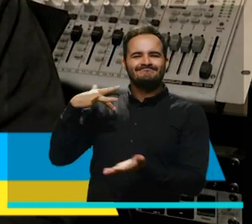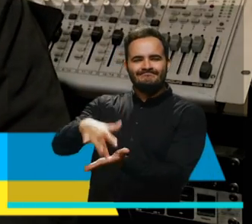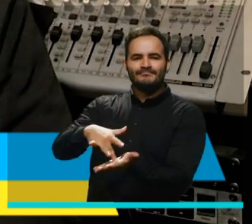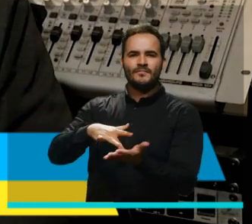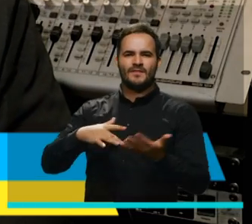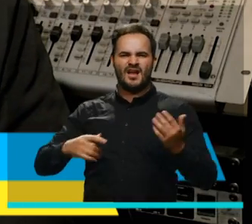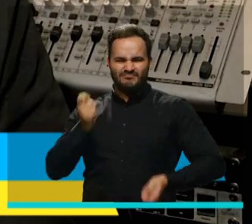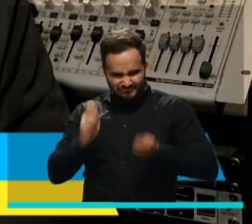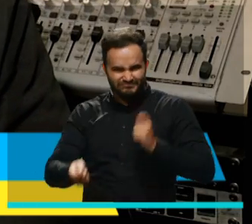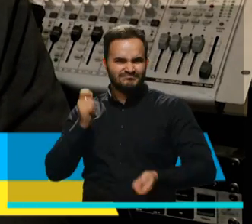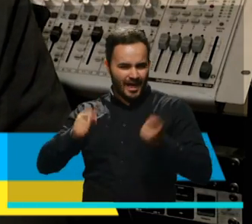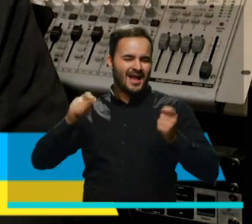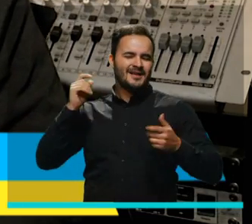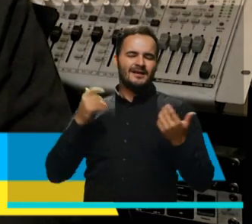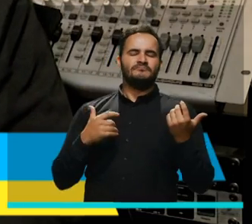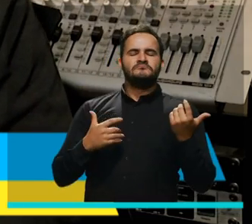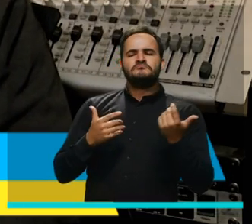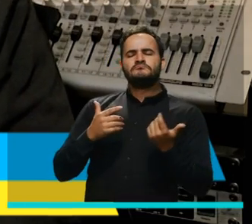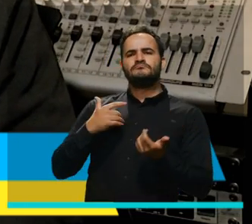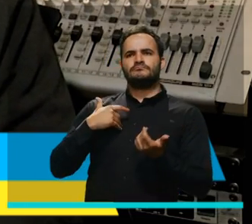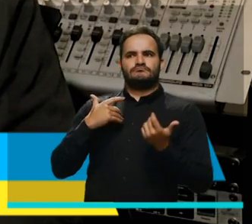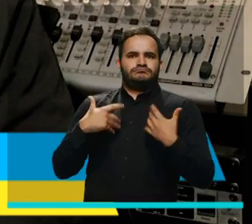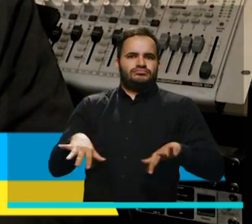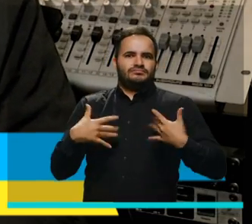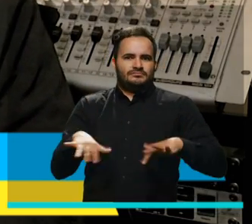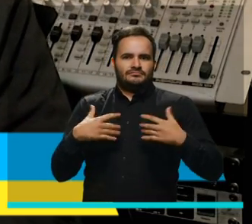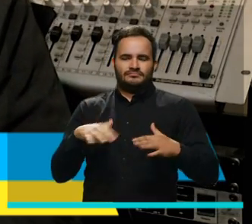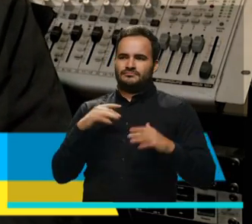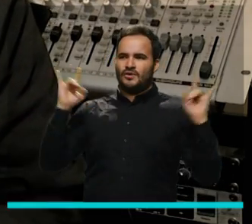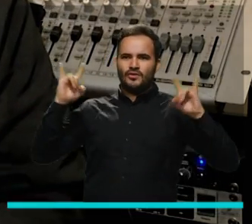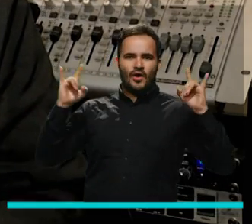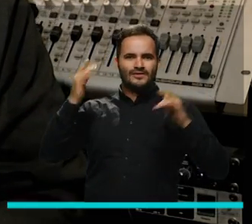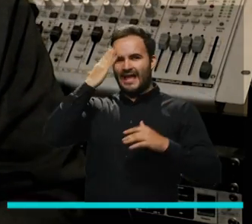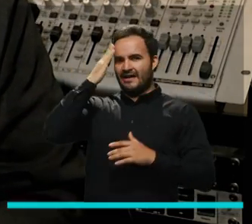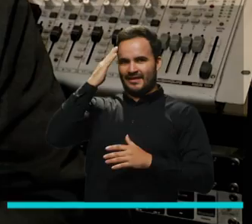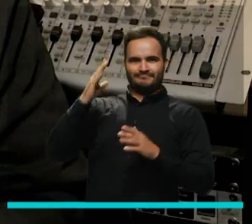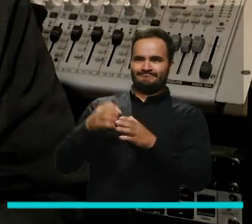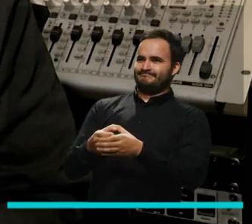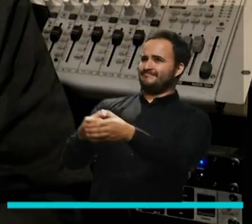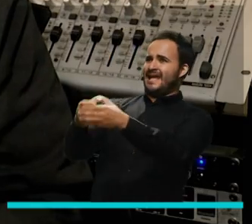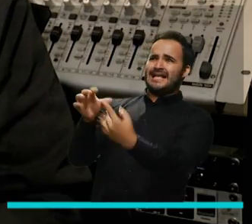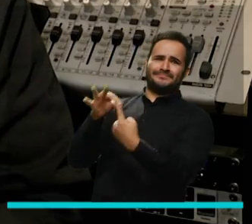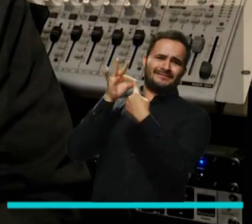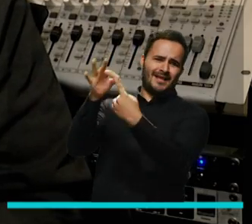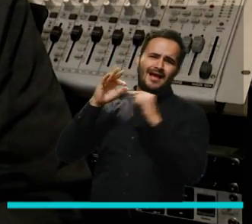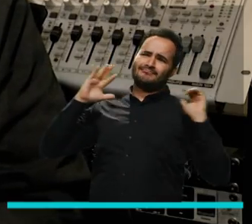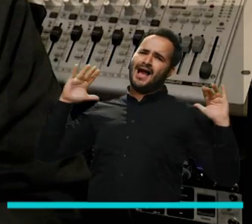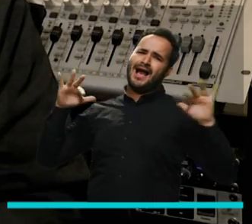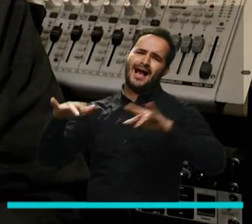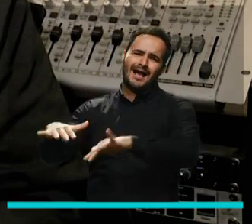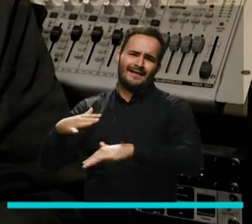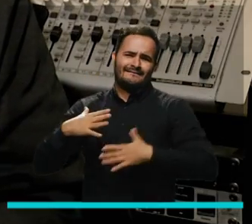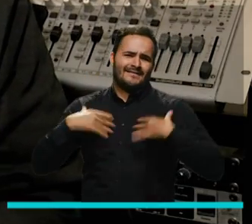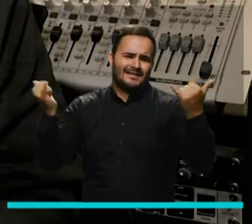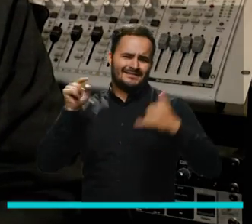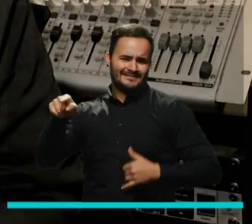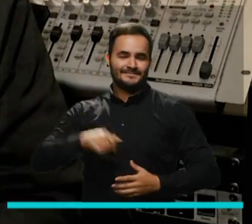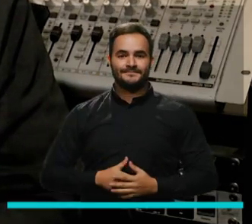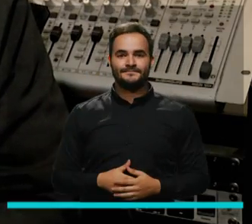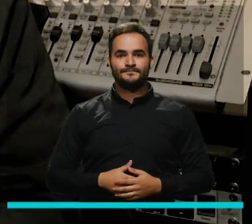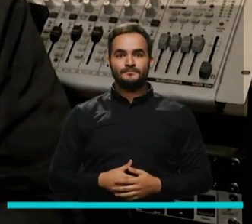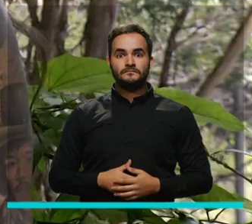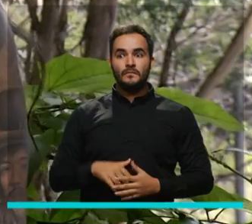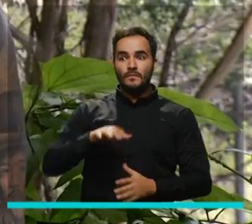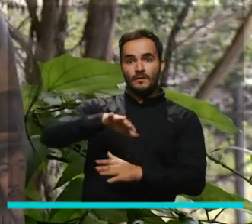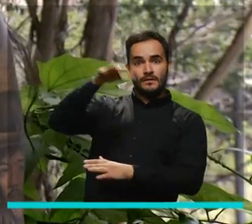tocar en el Carlos Viejo era como la meca para los grupos de rock de Medellín y cualquier grupo de